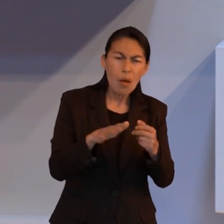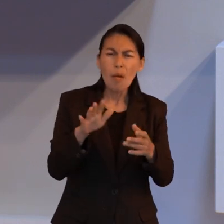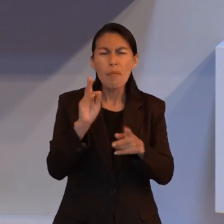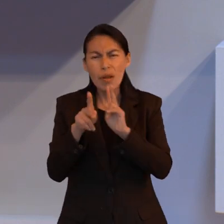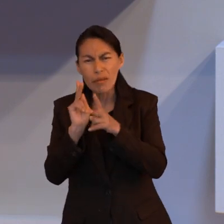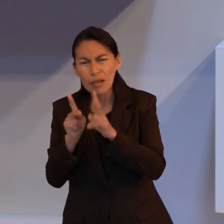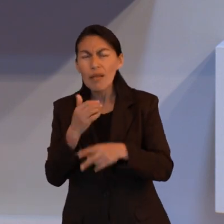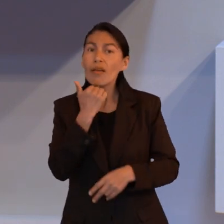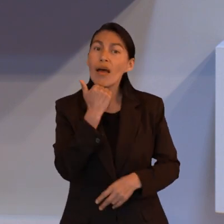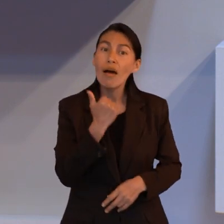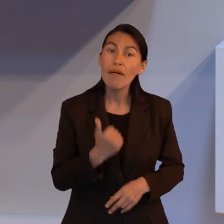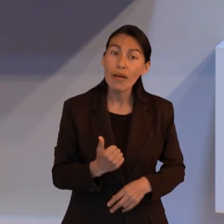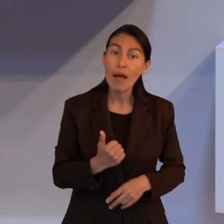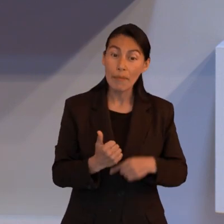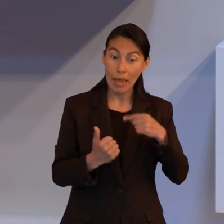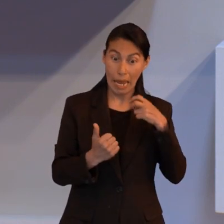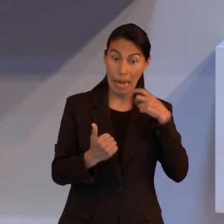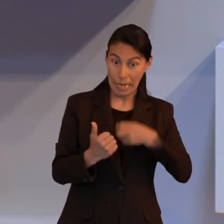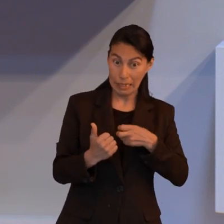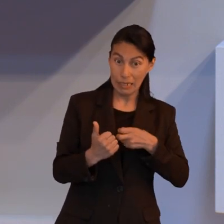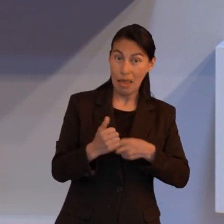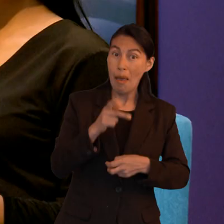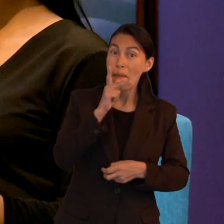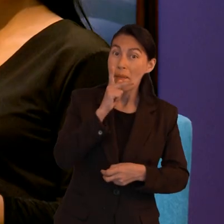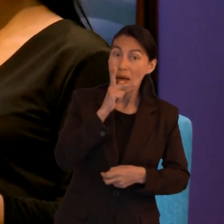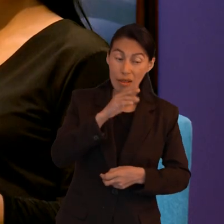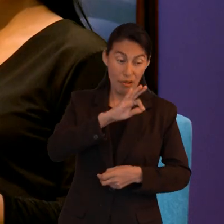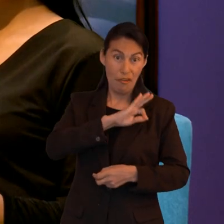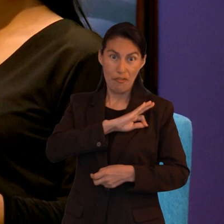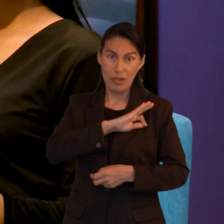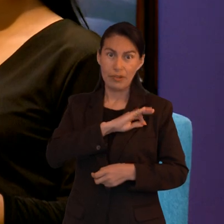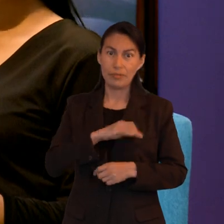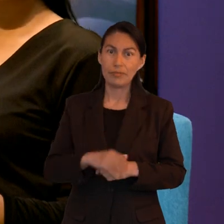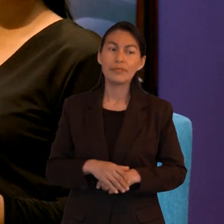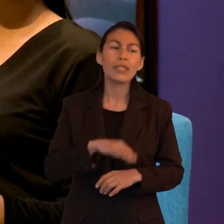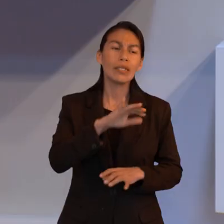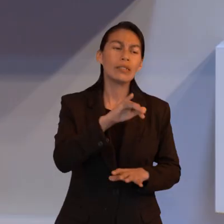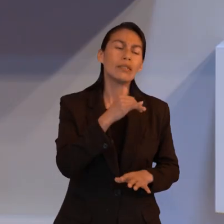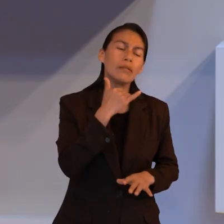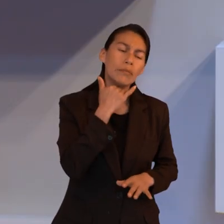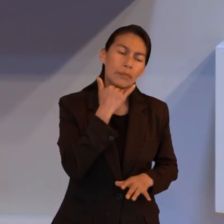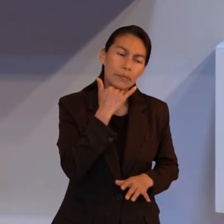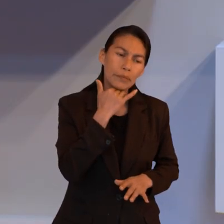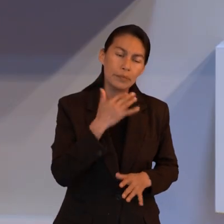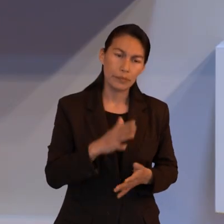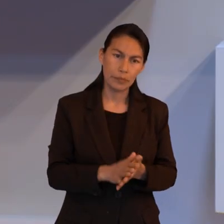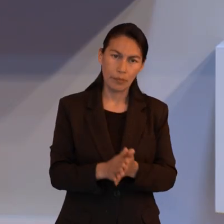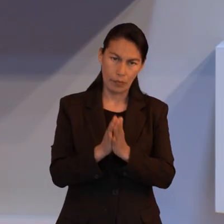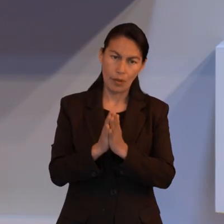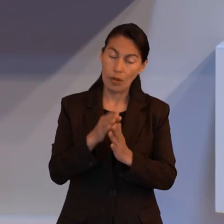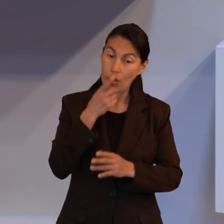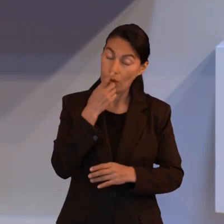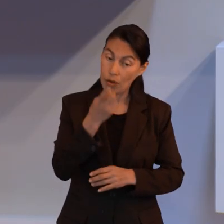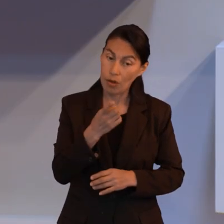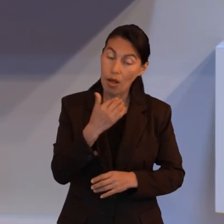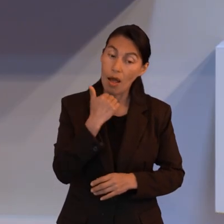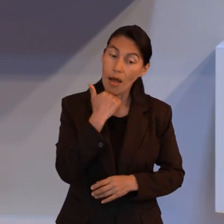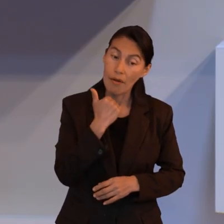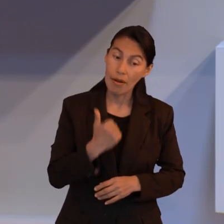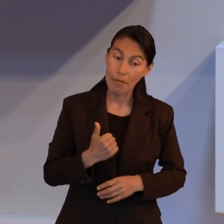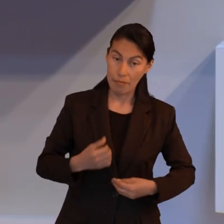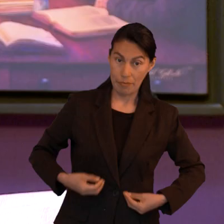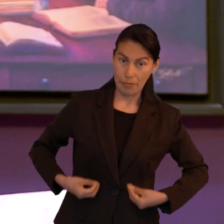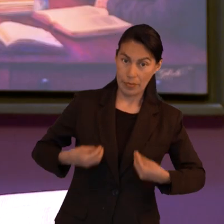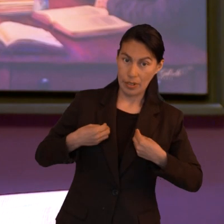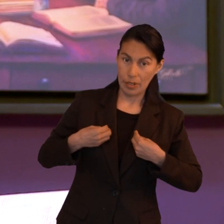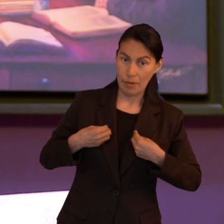terminando comentando un poco más de Abraham el padre de la fe. Sí, perdón, permítame un